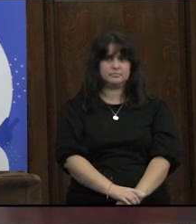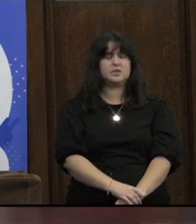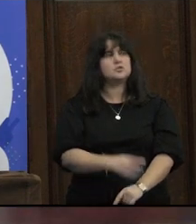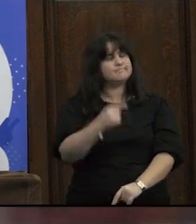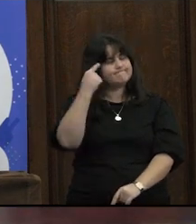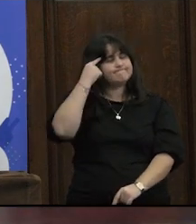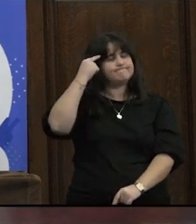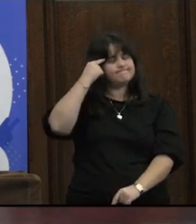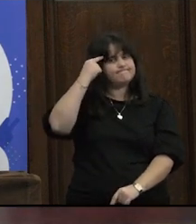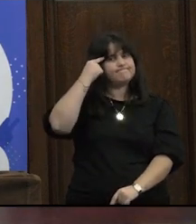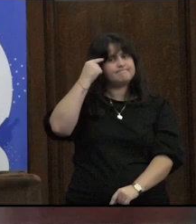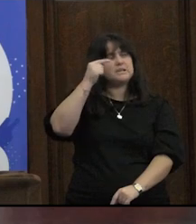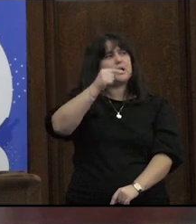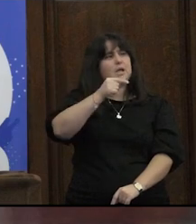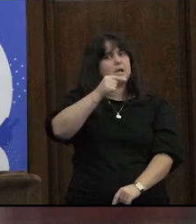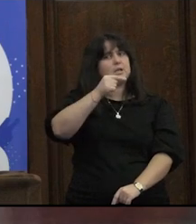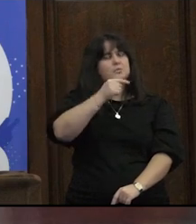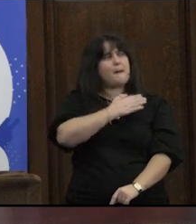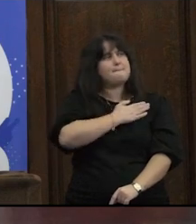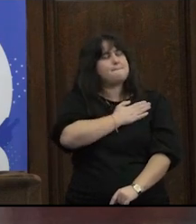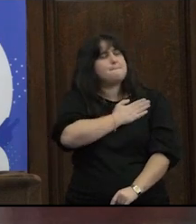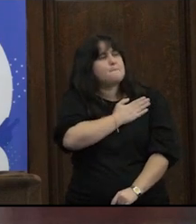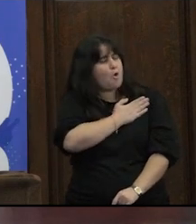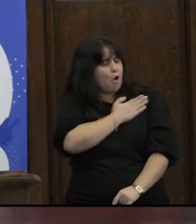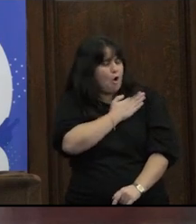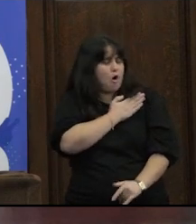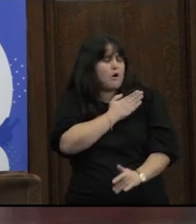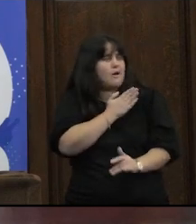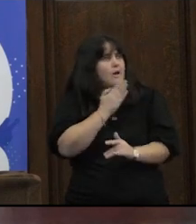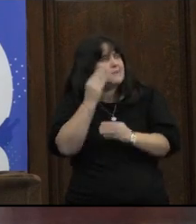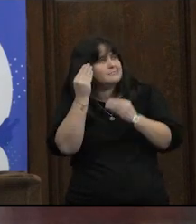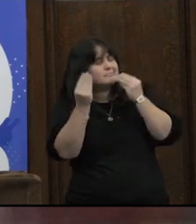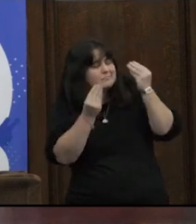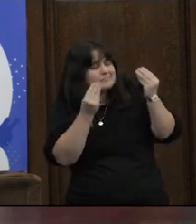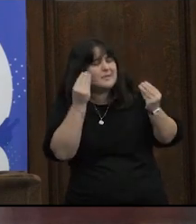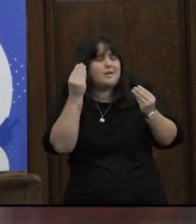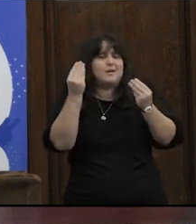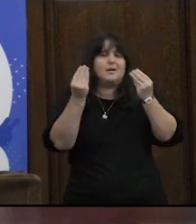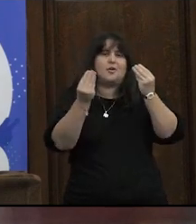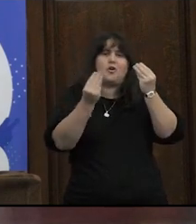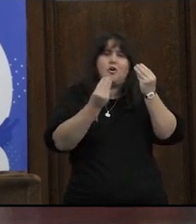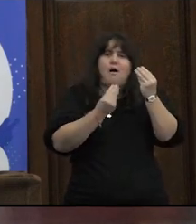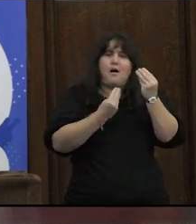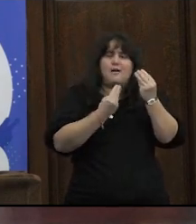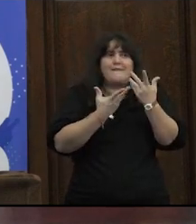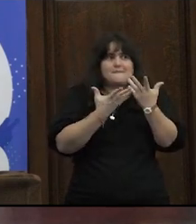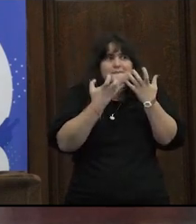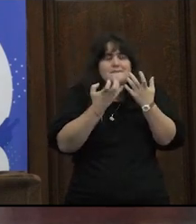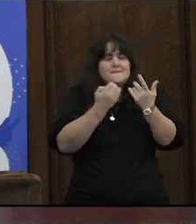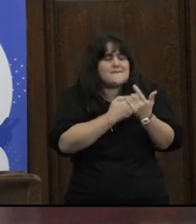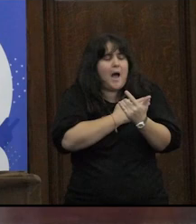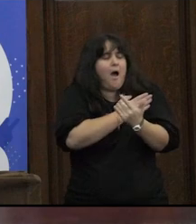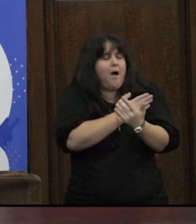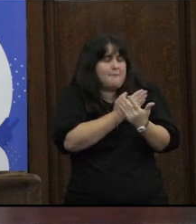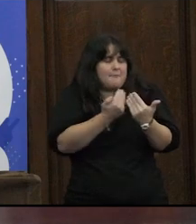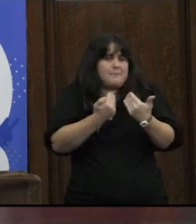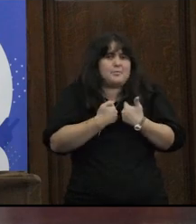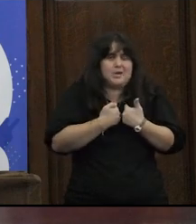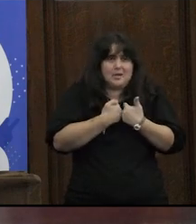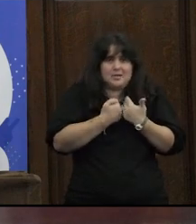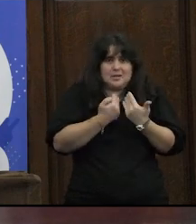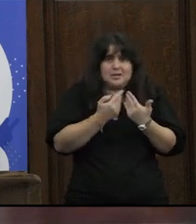me quedé pensando con esto de el amor el amor romántico el deseo de amor y de ser